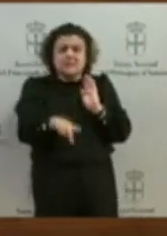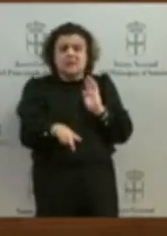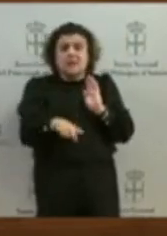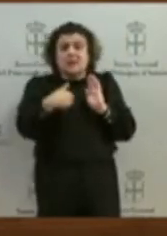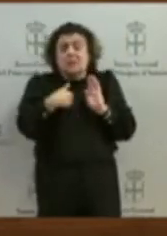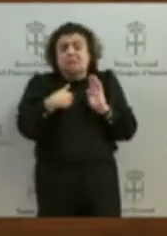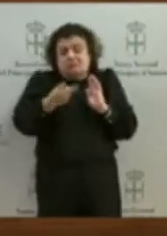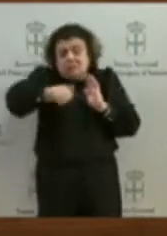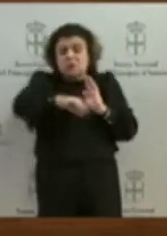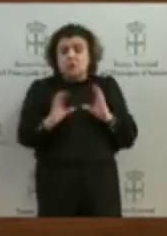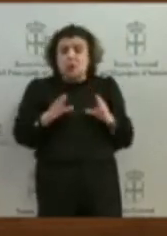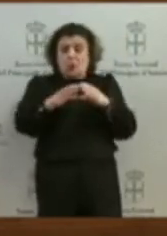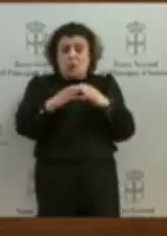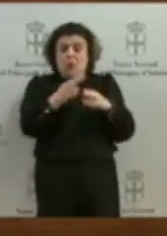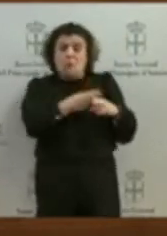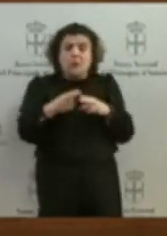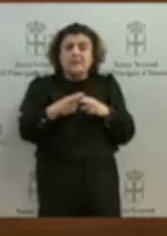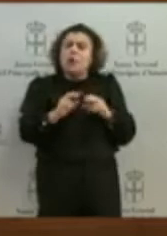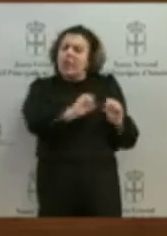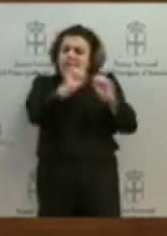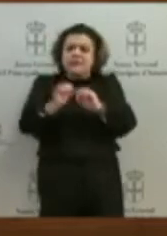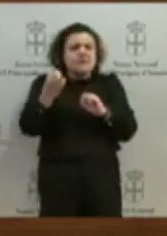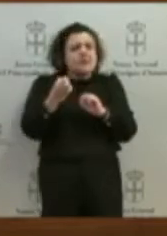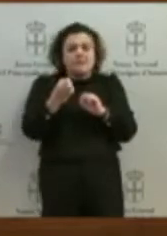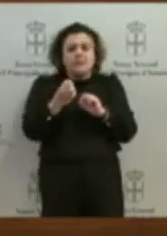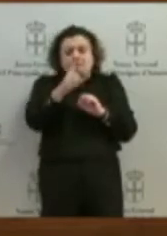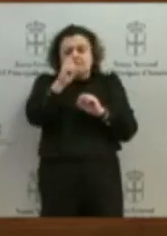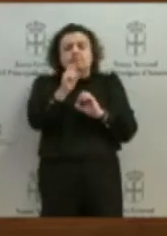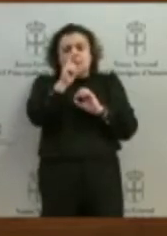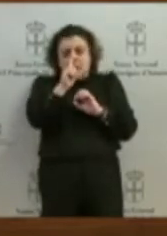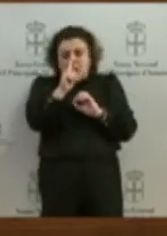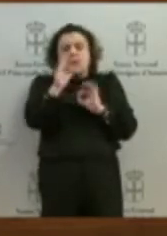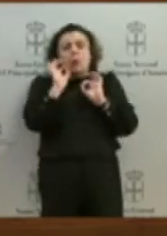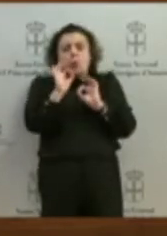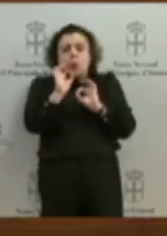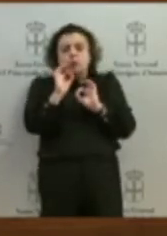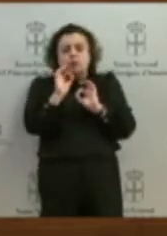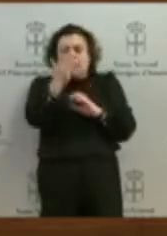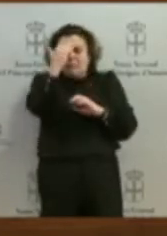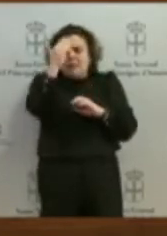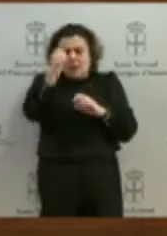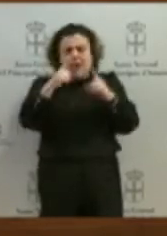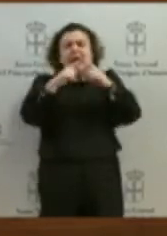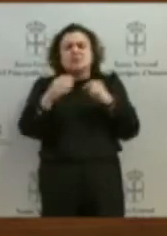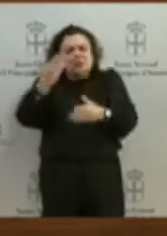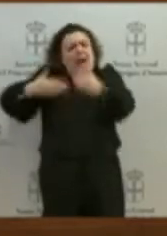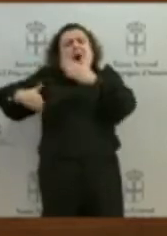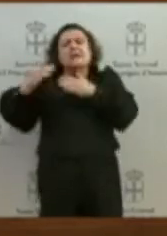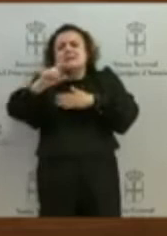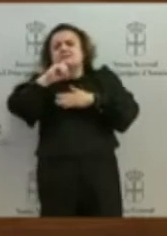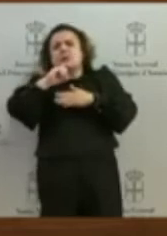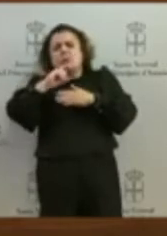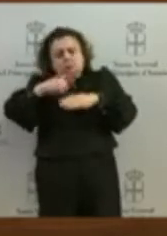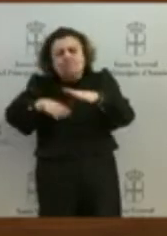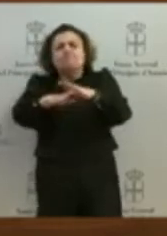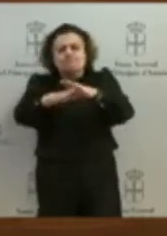preservar la memoria y el orgullo de lo que fue Asturias y de lo que podría volver a ser. No se trata de idealizar el pasado ni de negar lo que hemos avanzado. Se